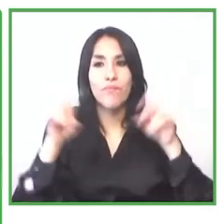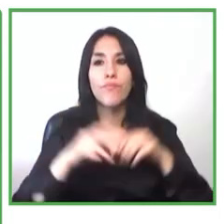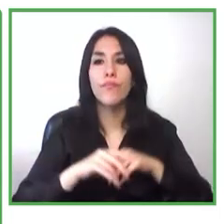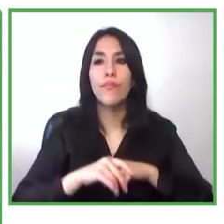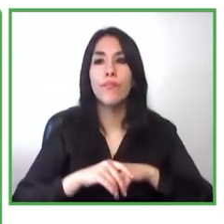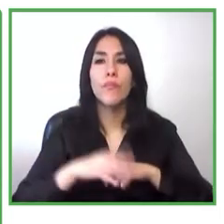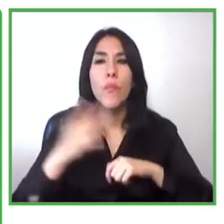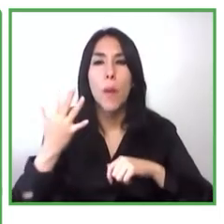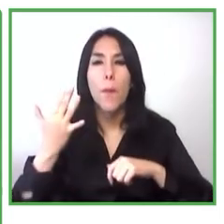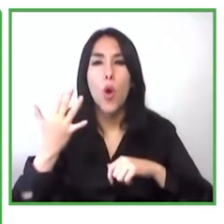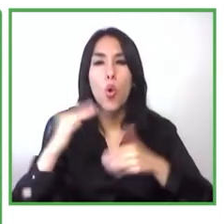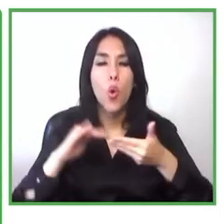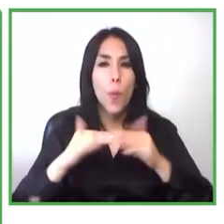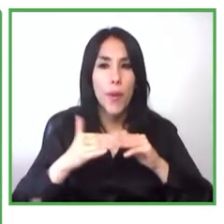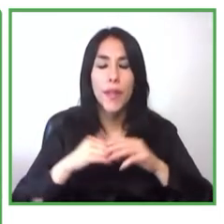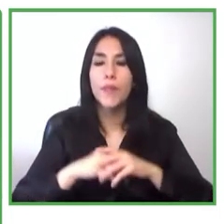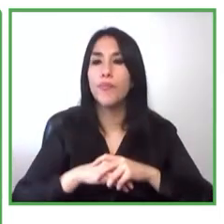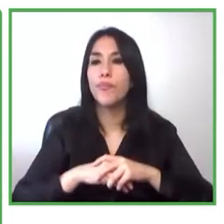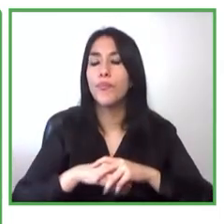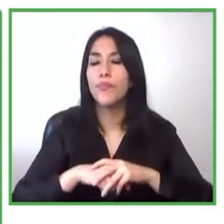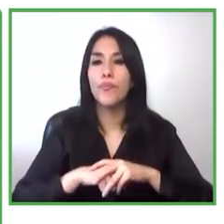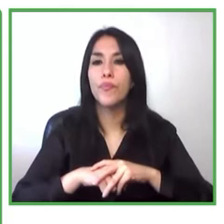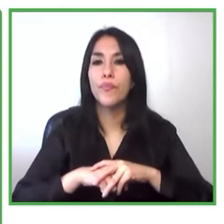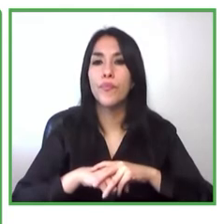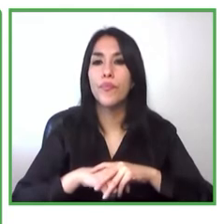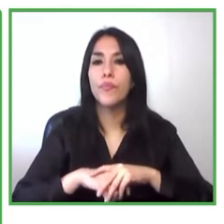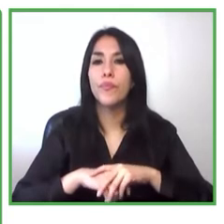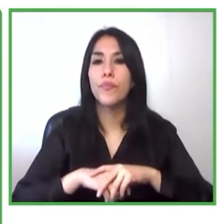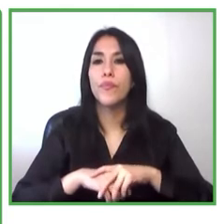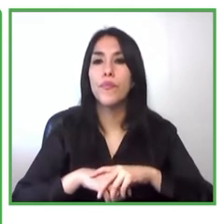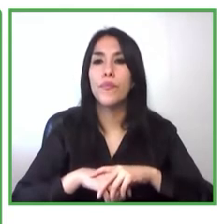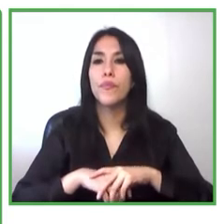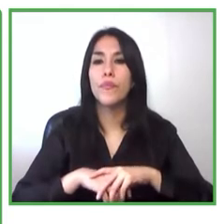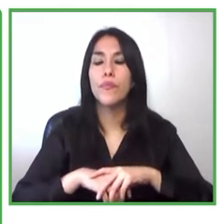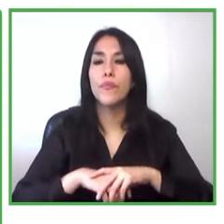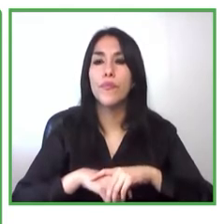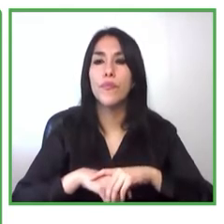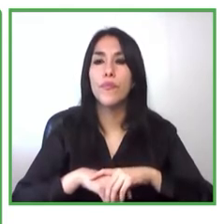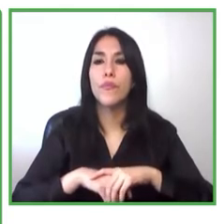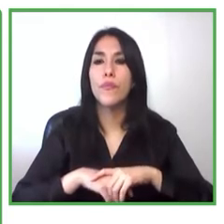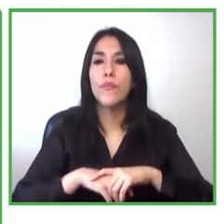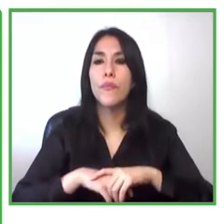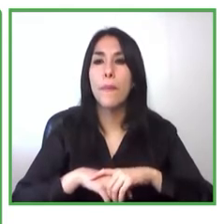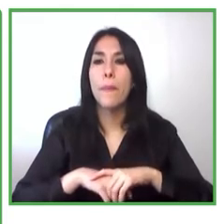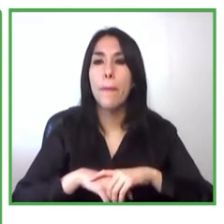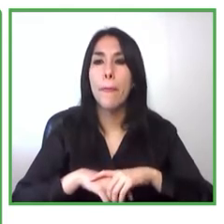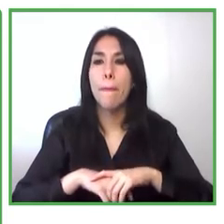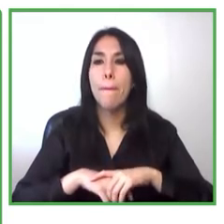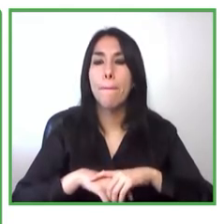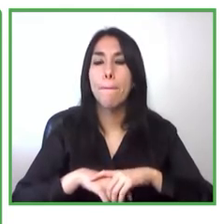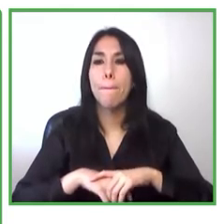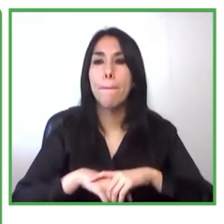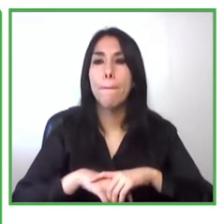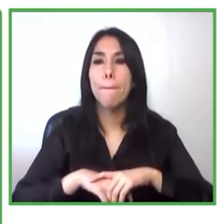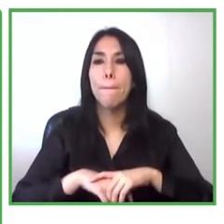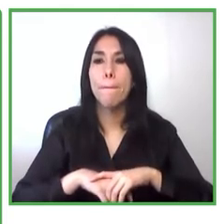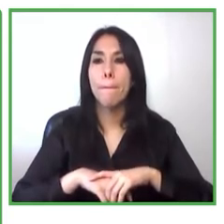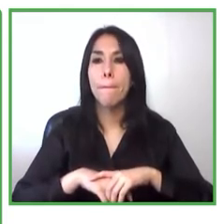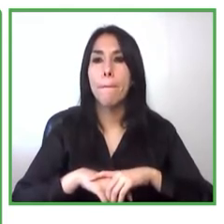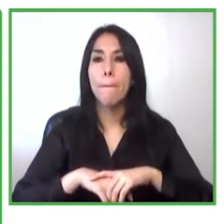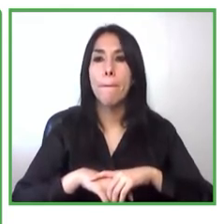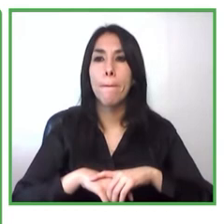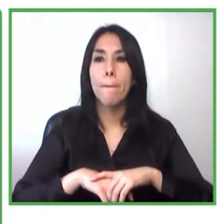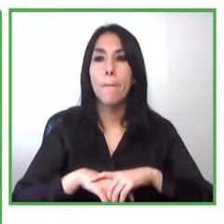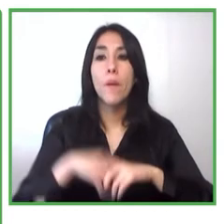sería el lanzamiento de la aplicación Cadihuacua Academy para los que no pueden asistir o